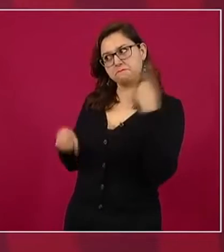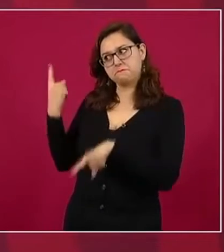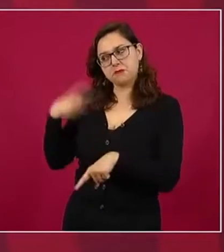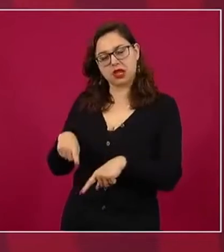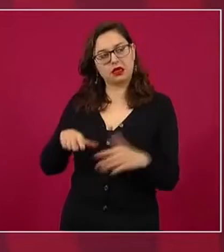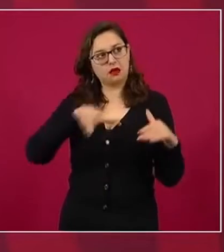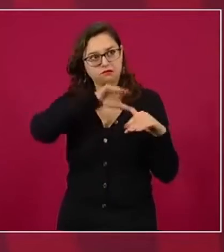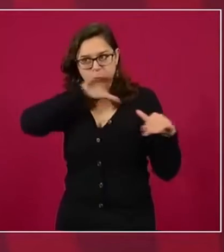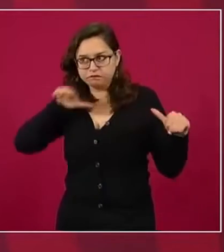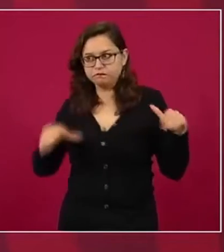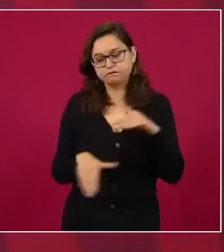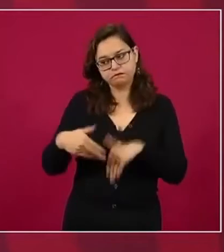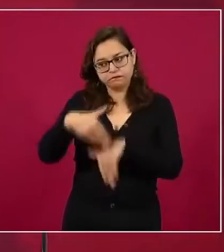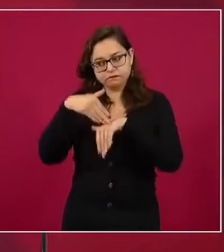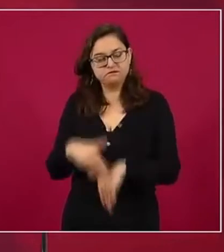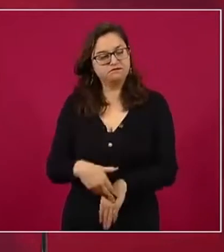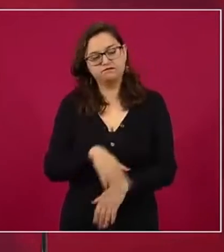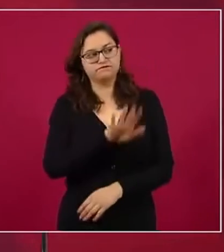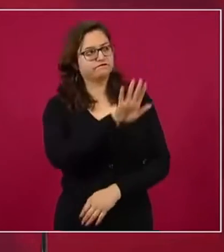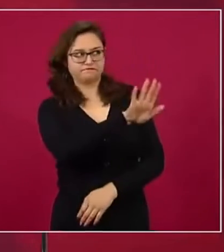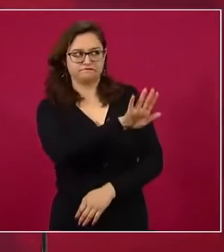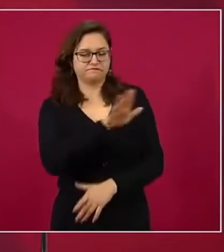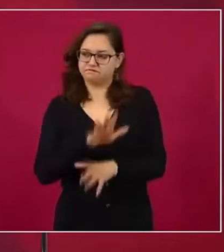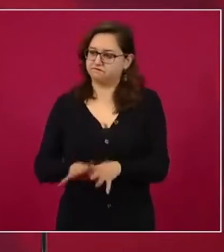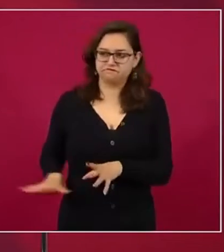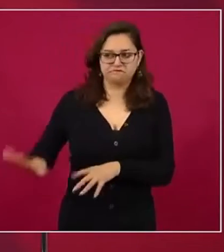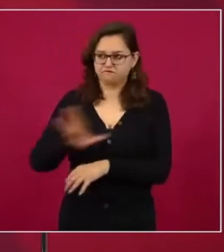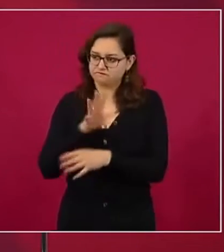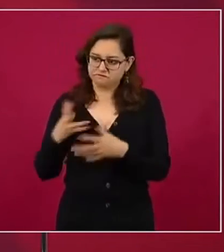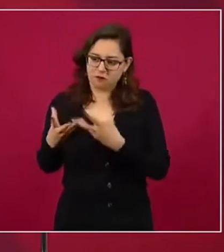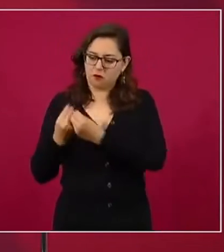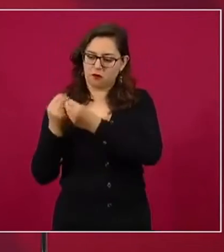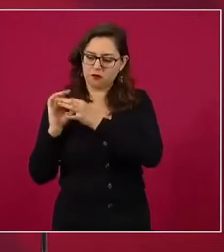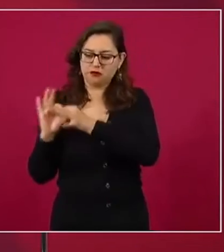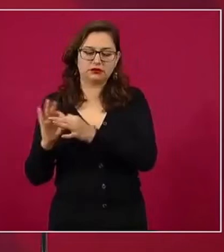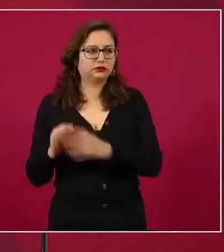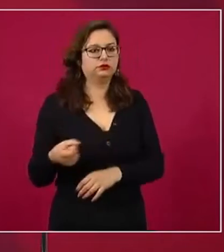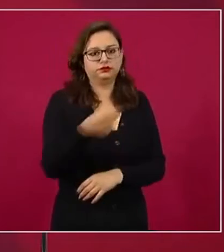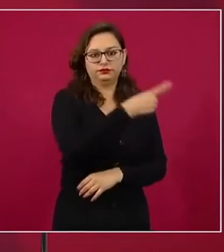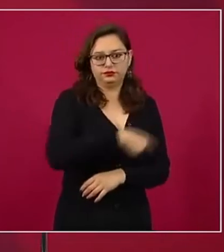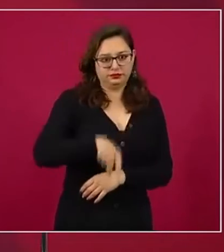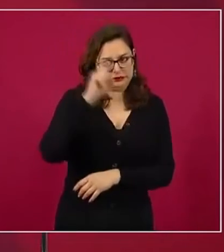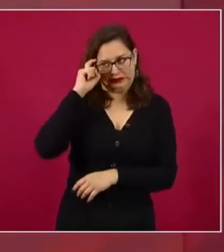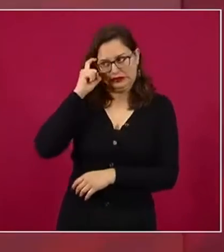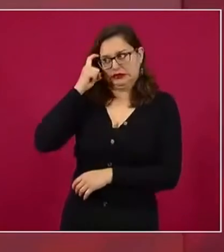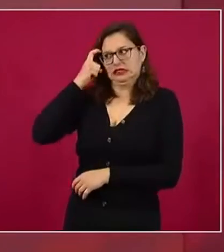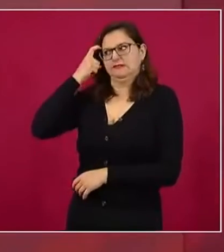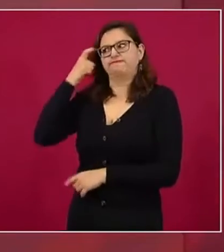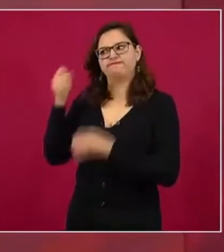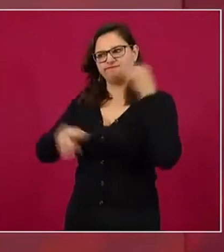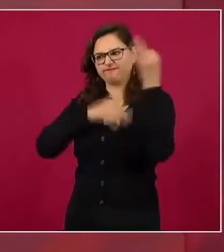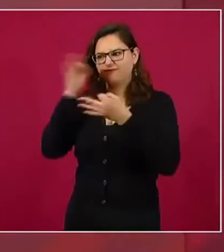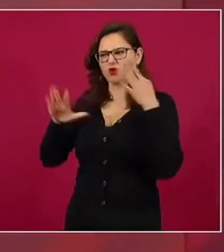tratan de chocavarlo, de disminuirlo. Y para eso